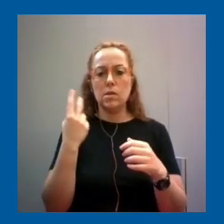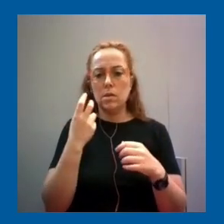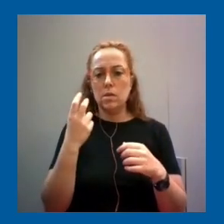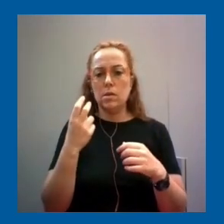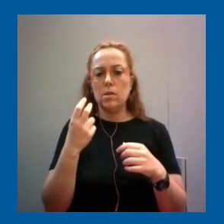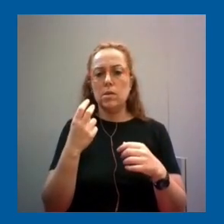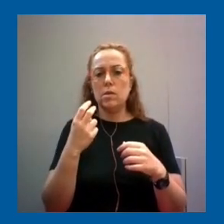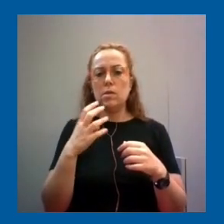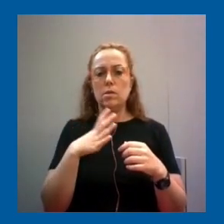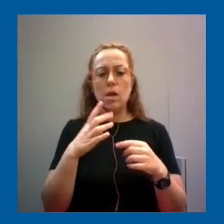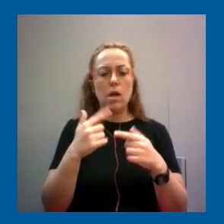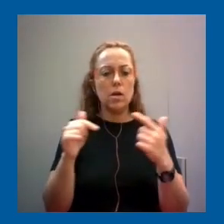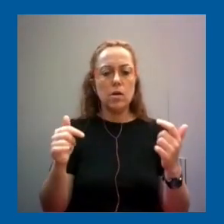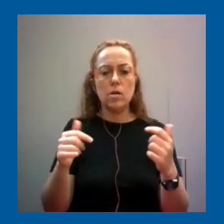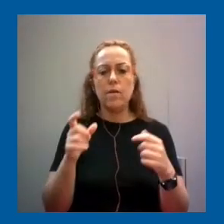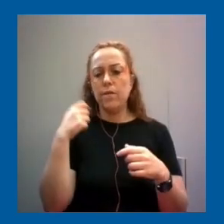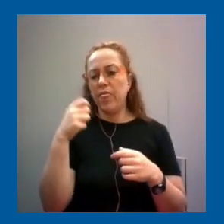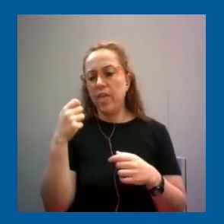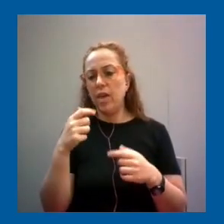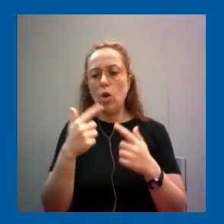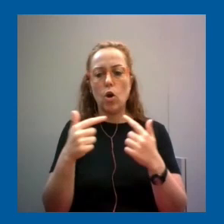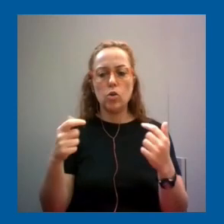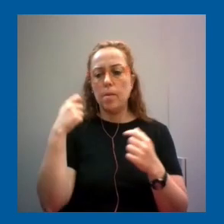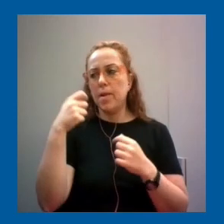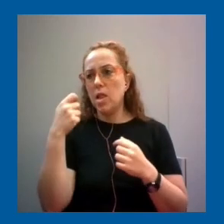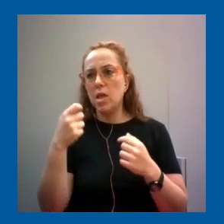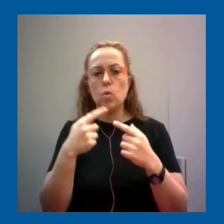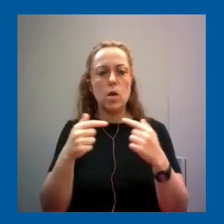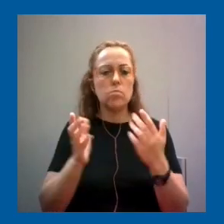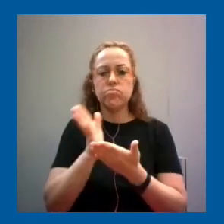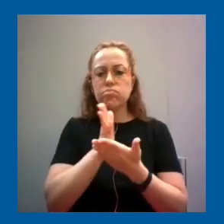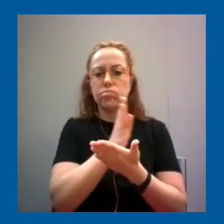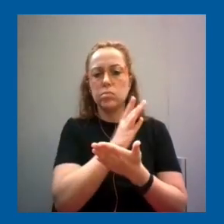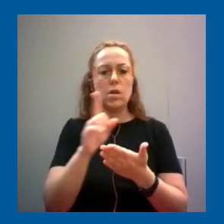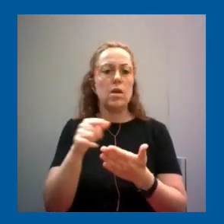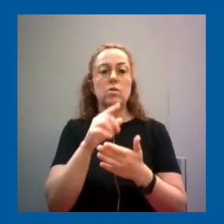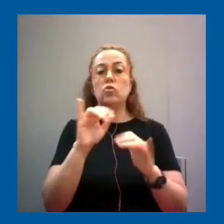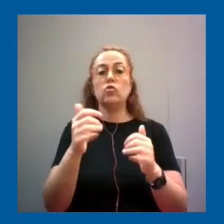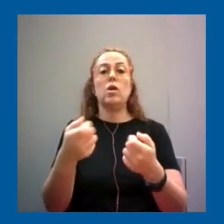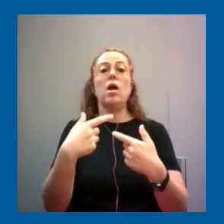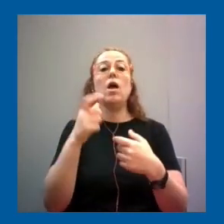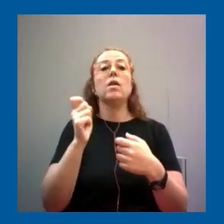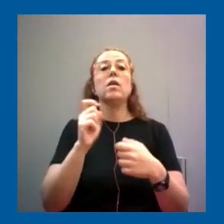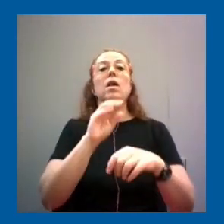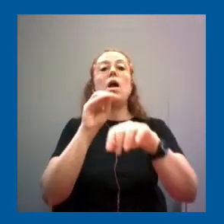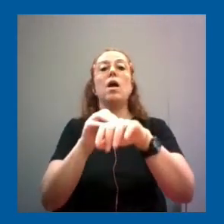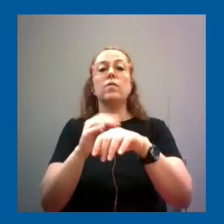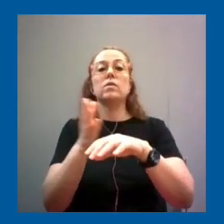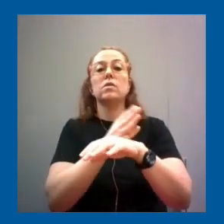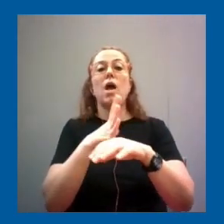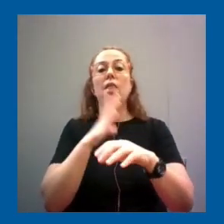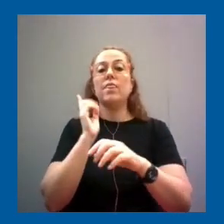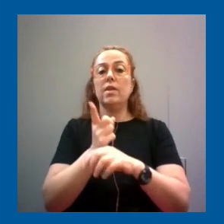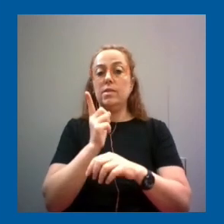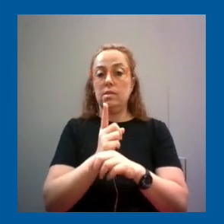contenidos, videos, etcétera, películas. Todas esas son parte de sugerencias y de sistemas que están por detrás tomando decisiones por